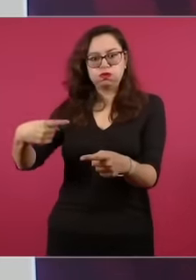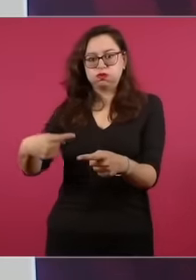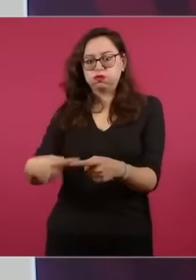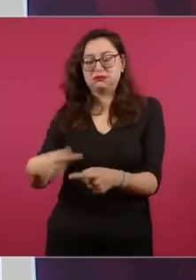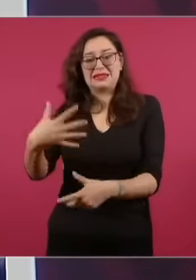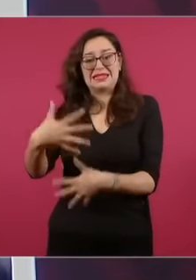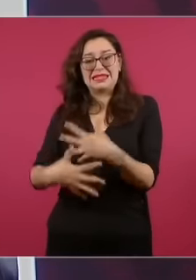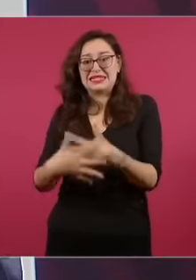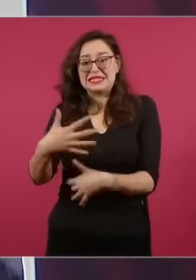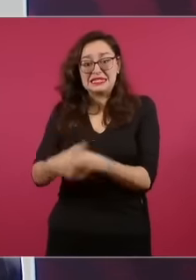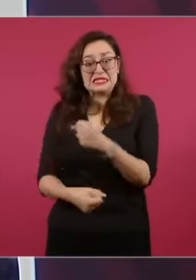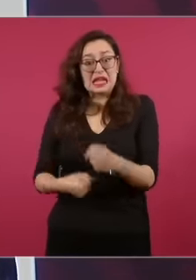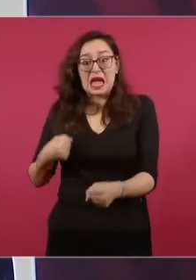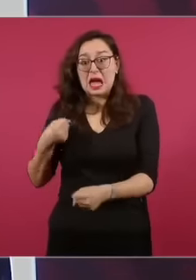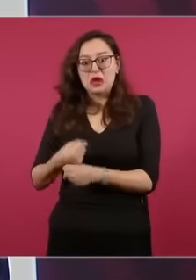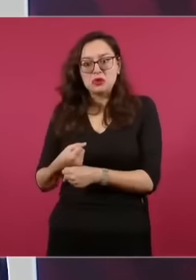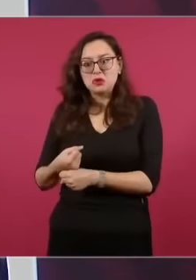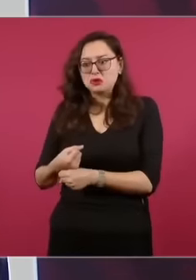hace 15 años